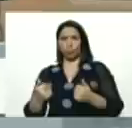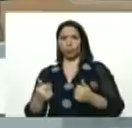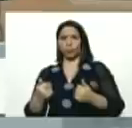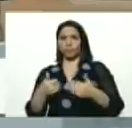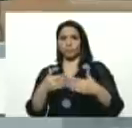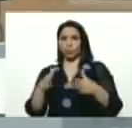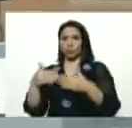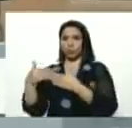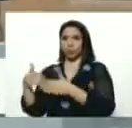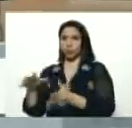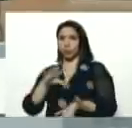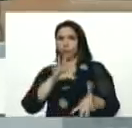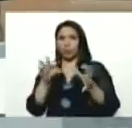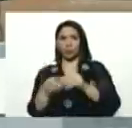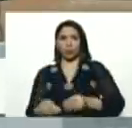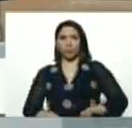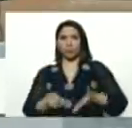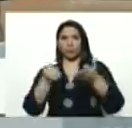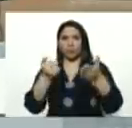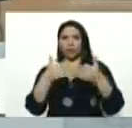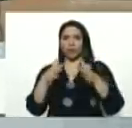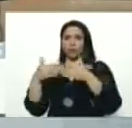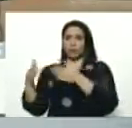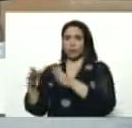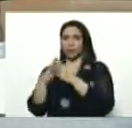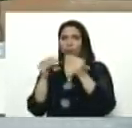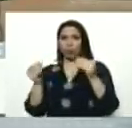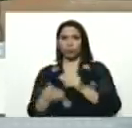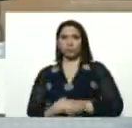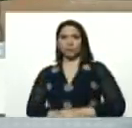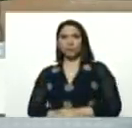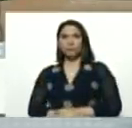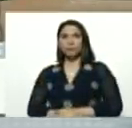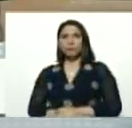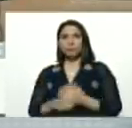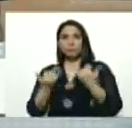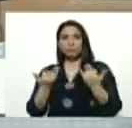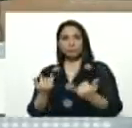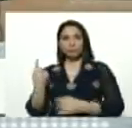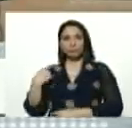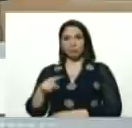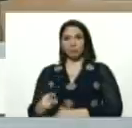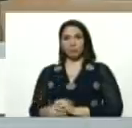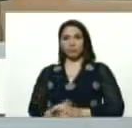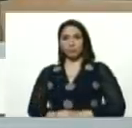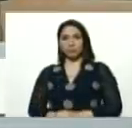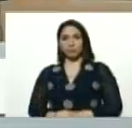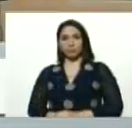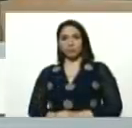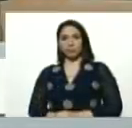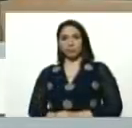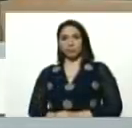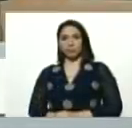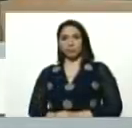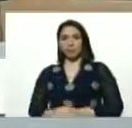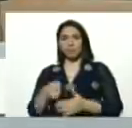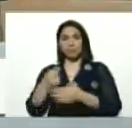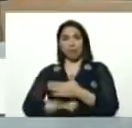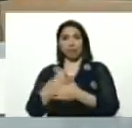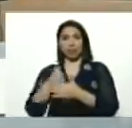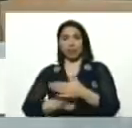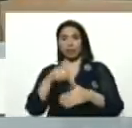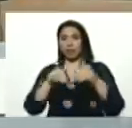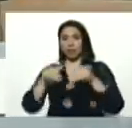garantizando los claves, garantizando todo, ahora tenemos, una batalla electoral,